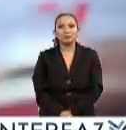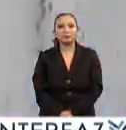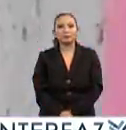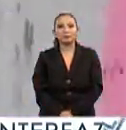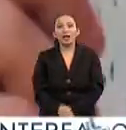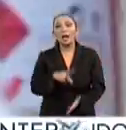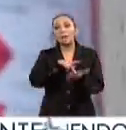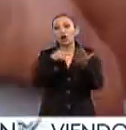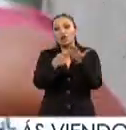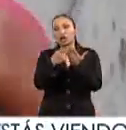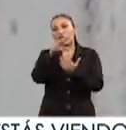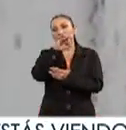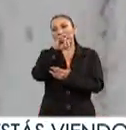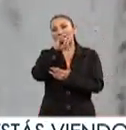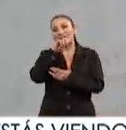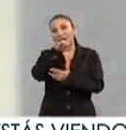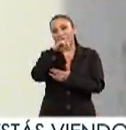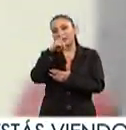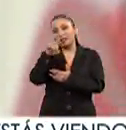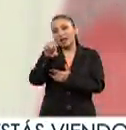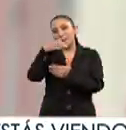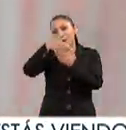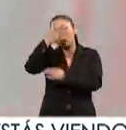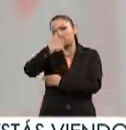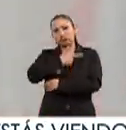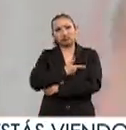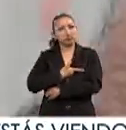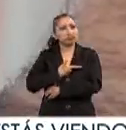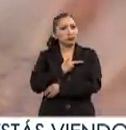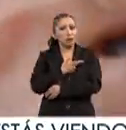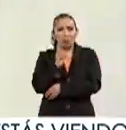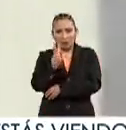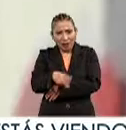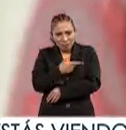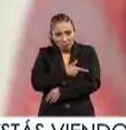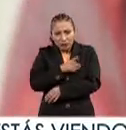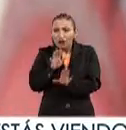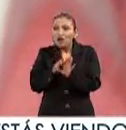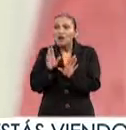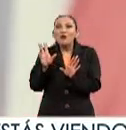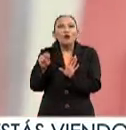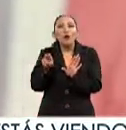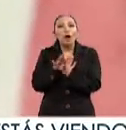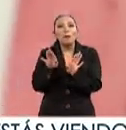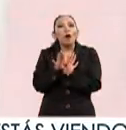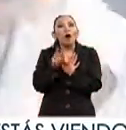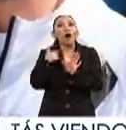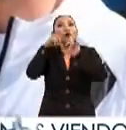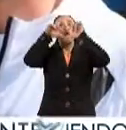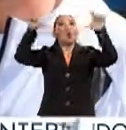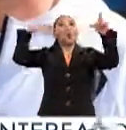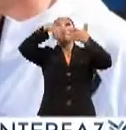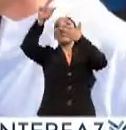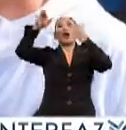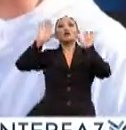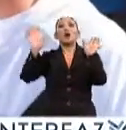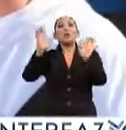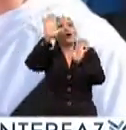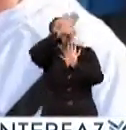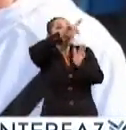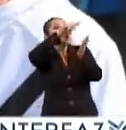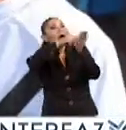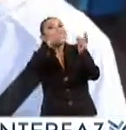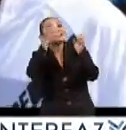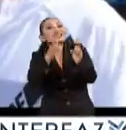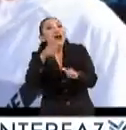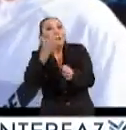el proyecto de Central me gustó mucho no por el tipo de o sea el que sea un mural sino por el espacio en